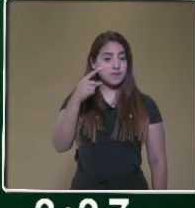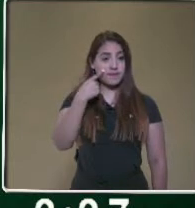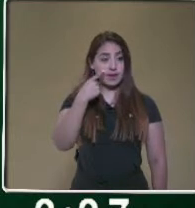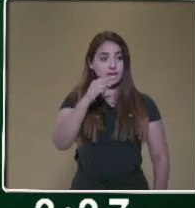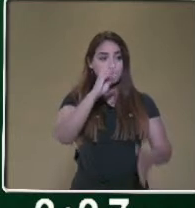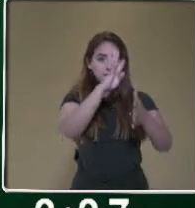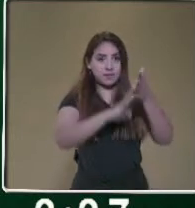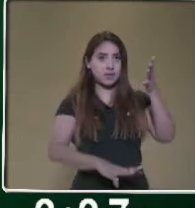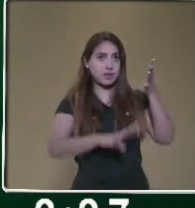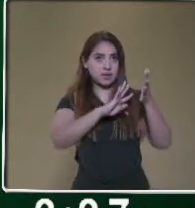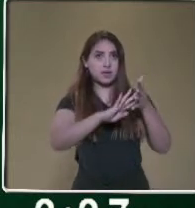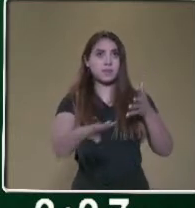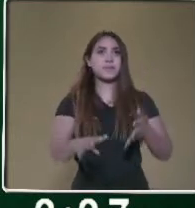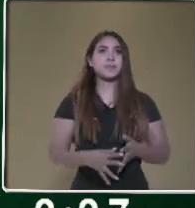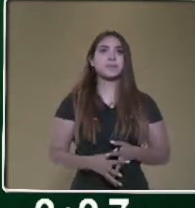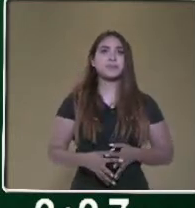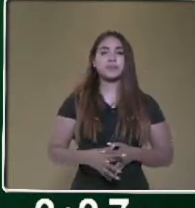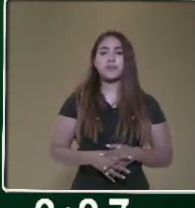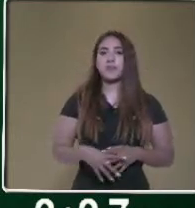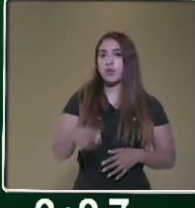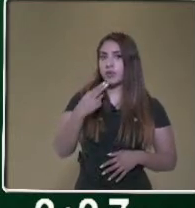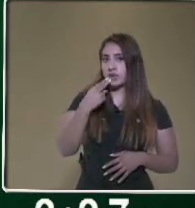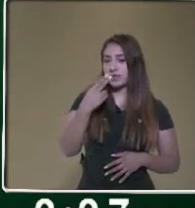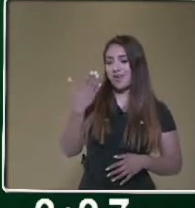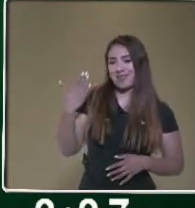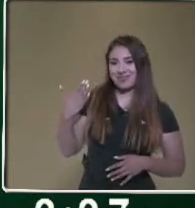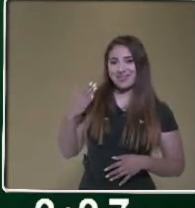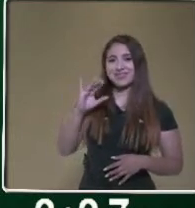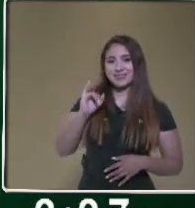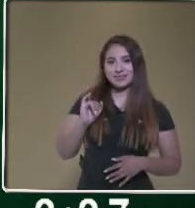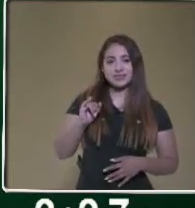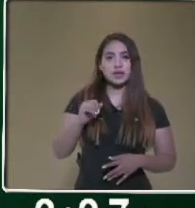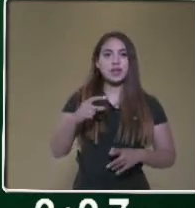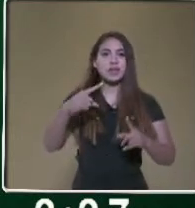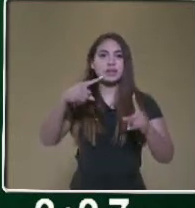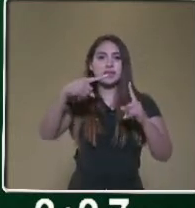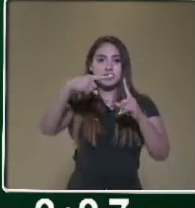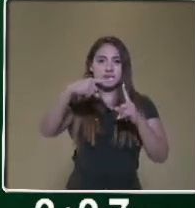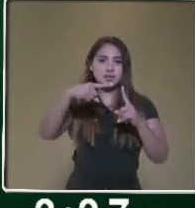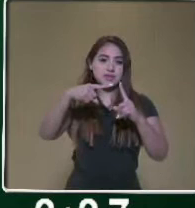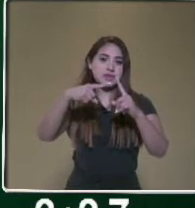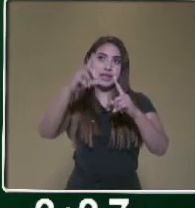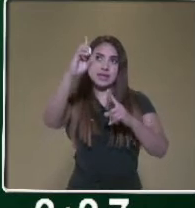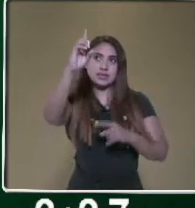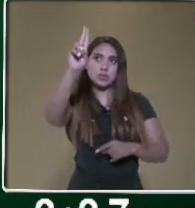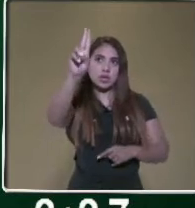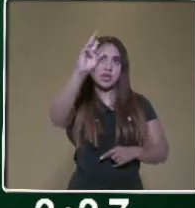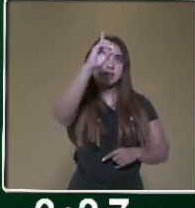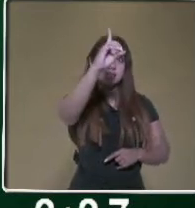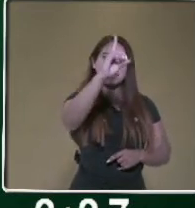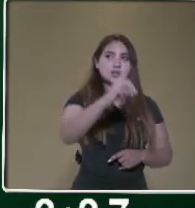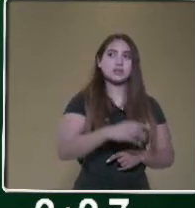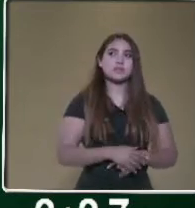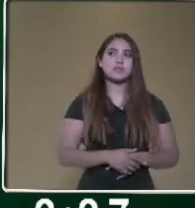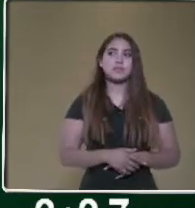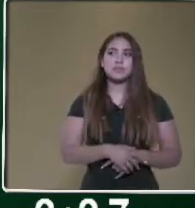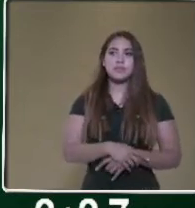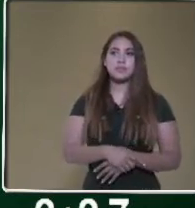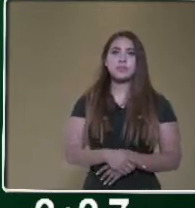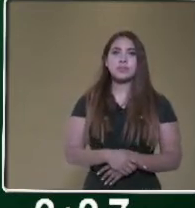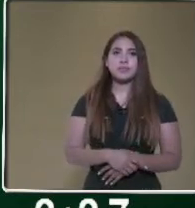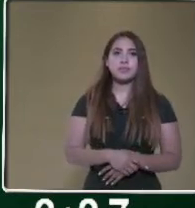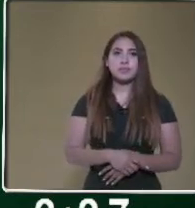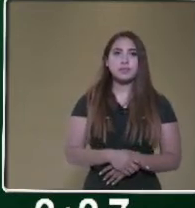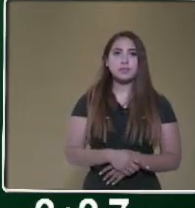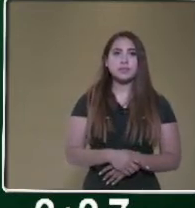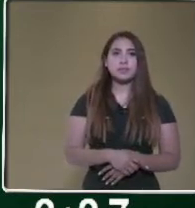fue el que se utilizó en el problema anterior, dividiendo las decenas de las unidades. 8 por 4,